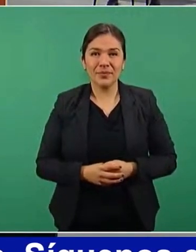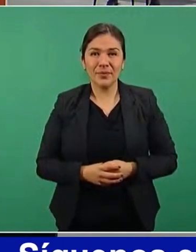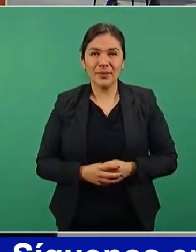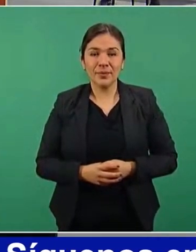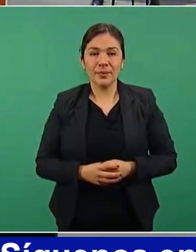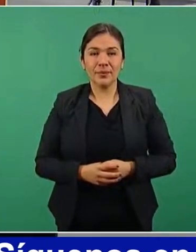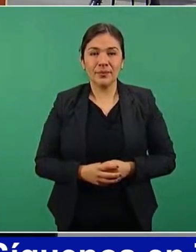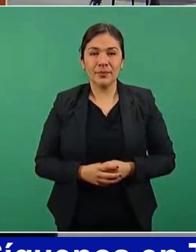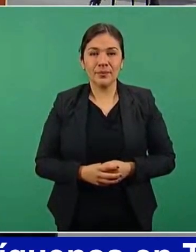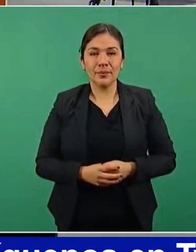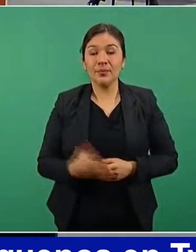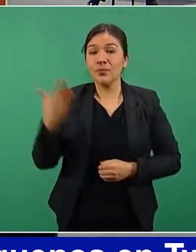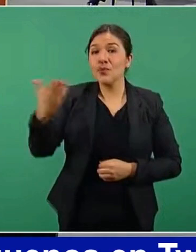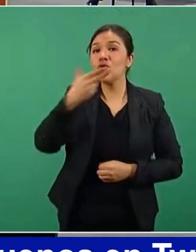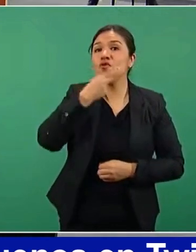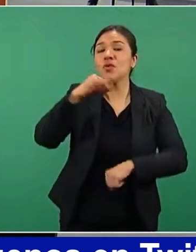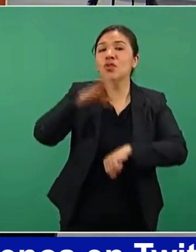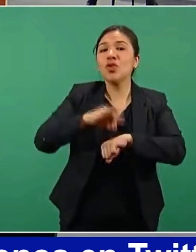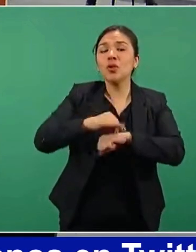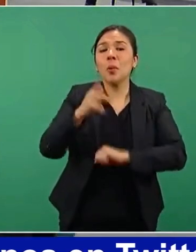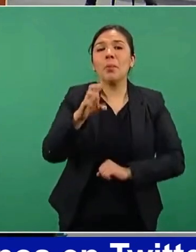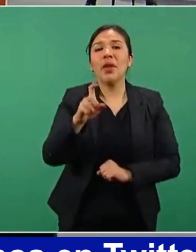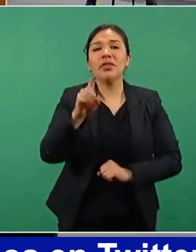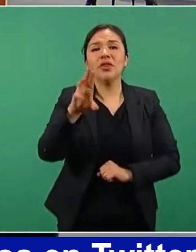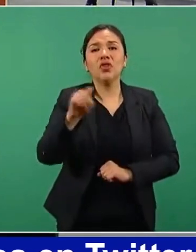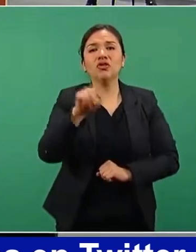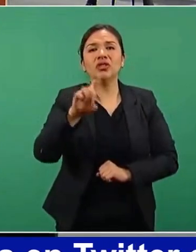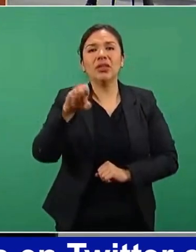El doctor Pedro Centeno, infórmanos.